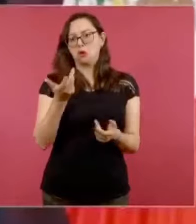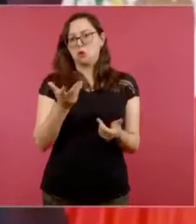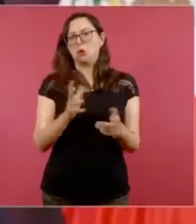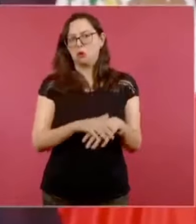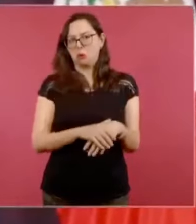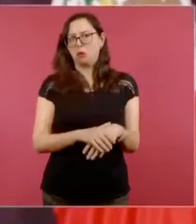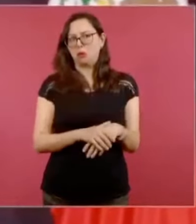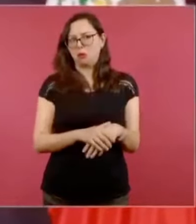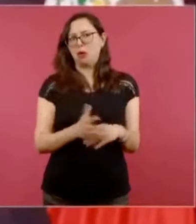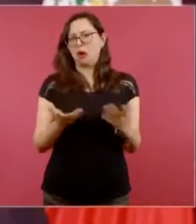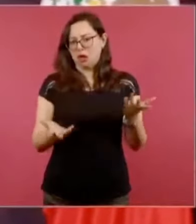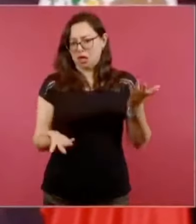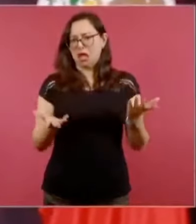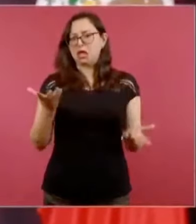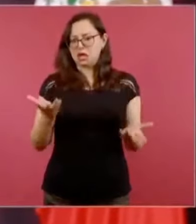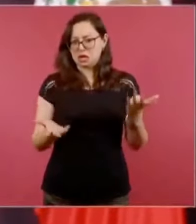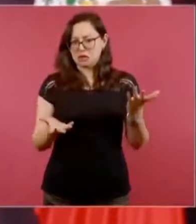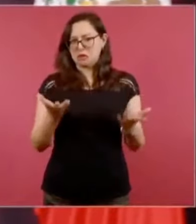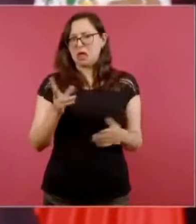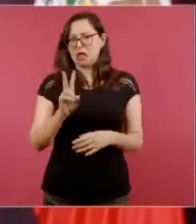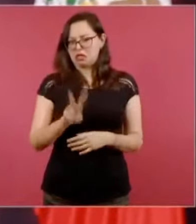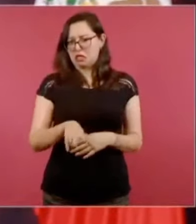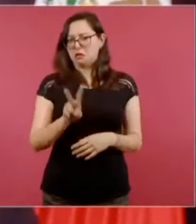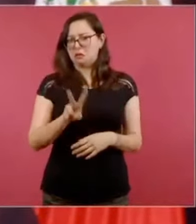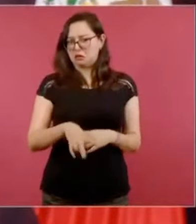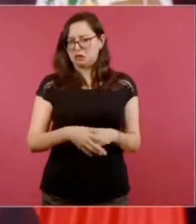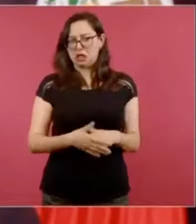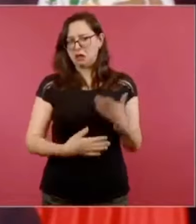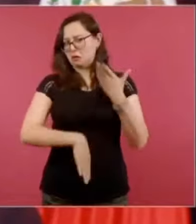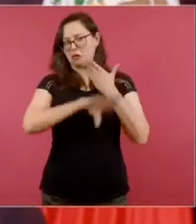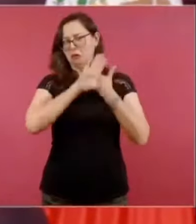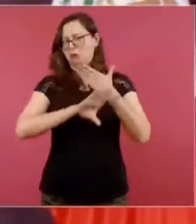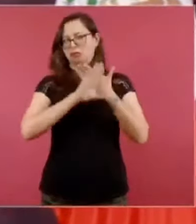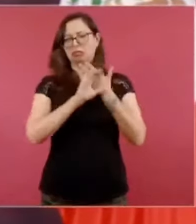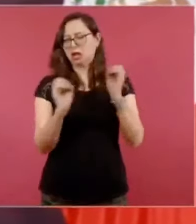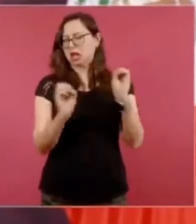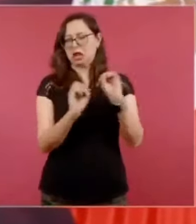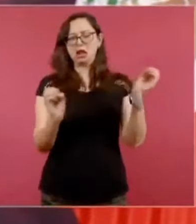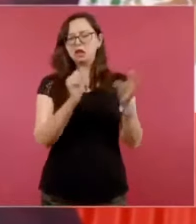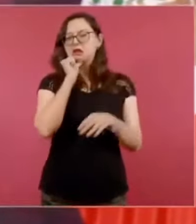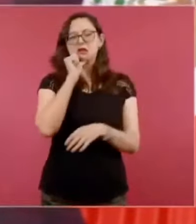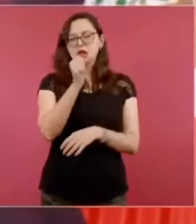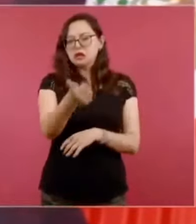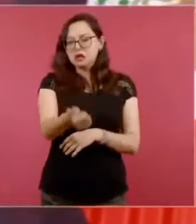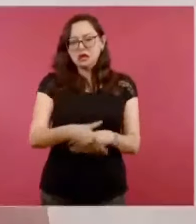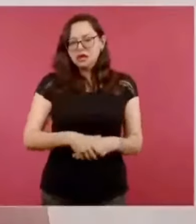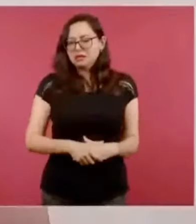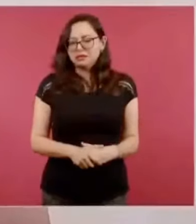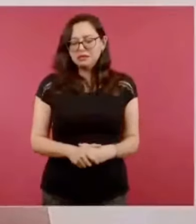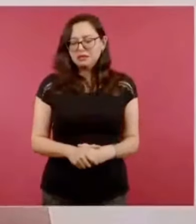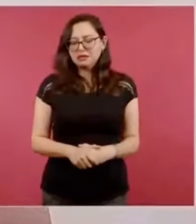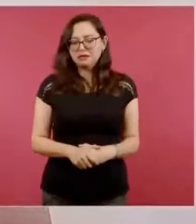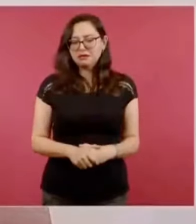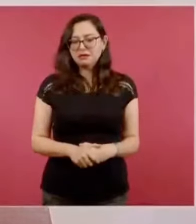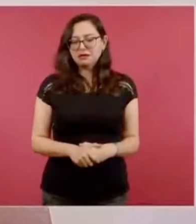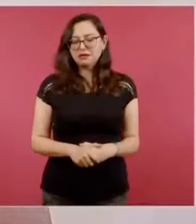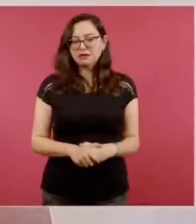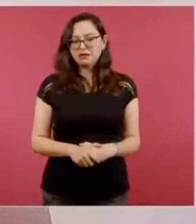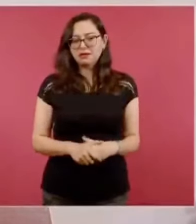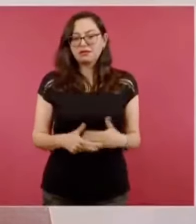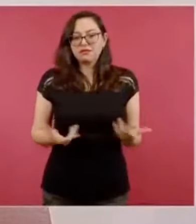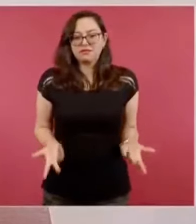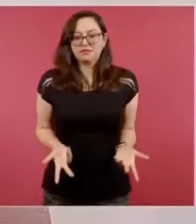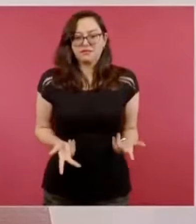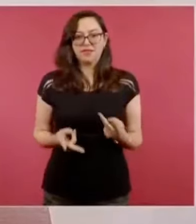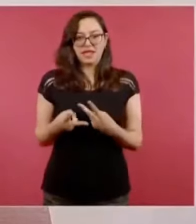y plural, que nunca vean a